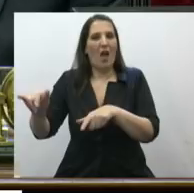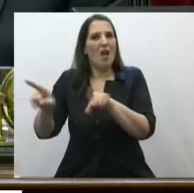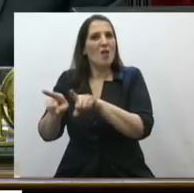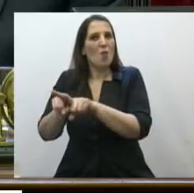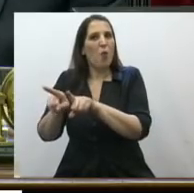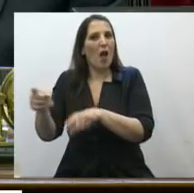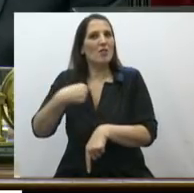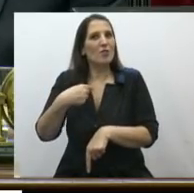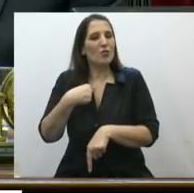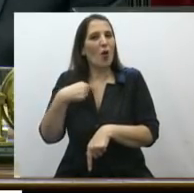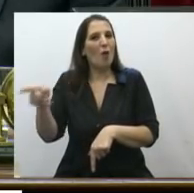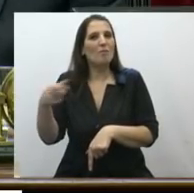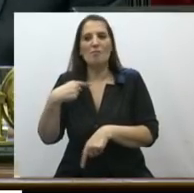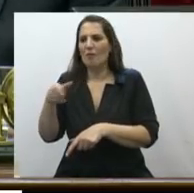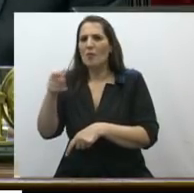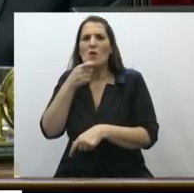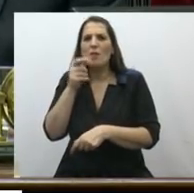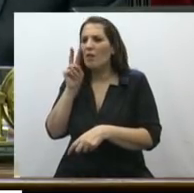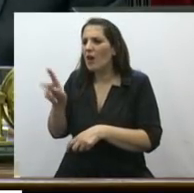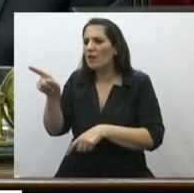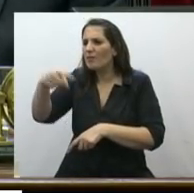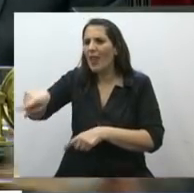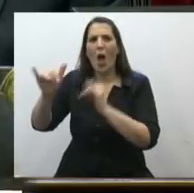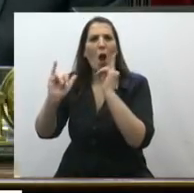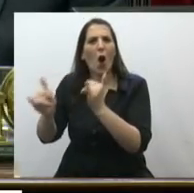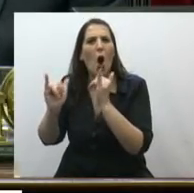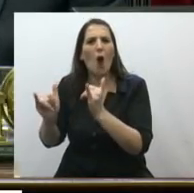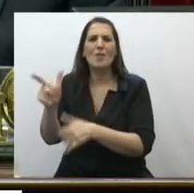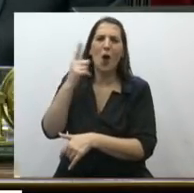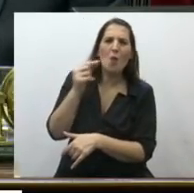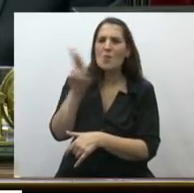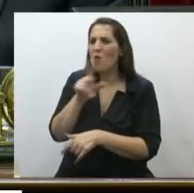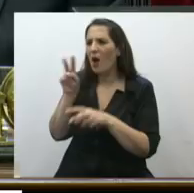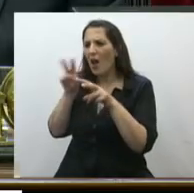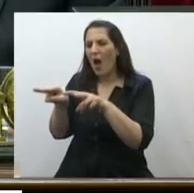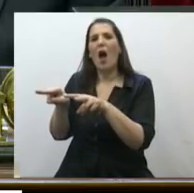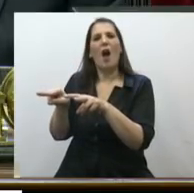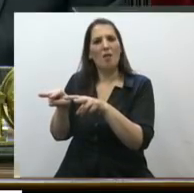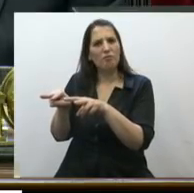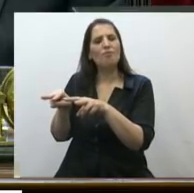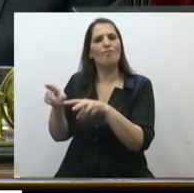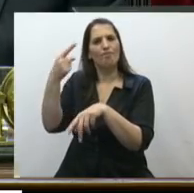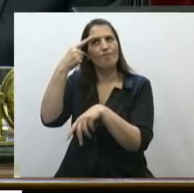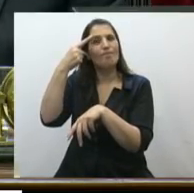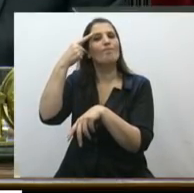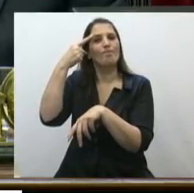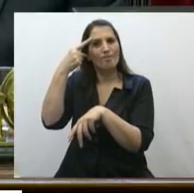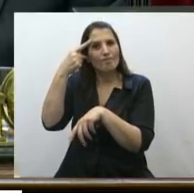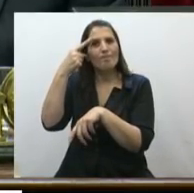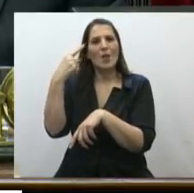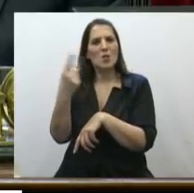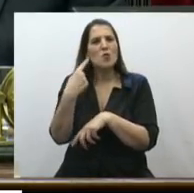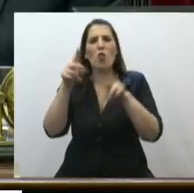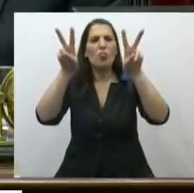de estos jóvenes y de estas jóvenes nos hacen ver que estamos tratando